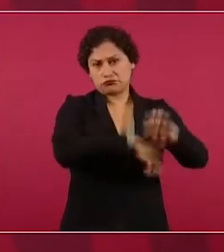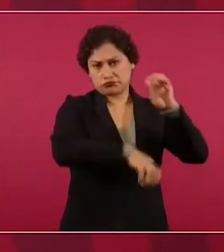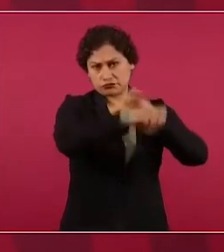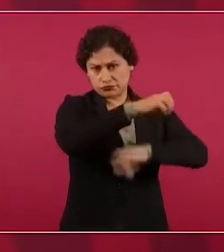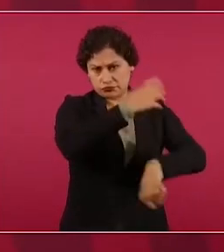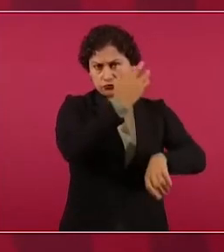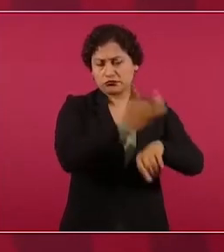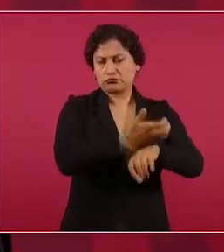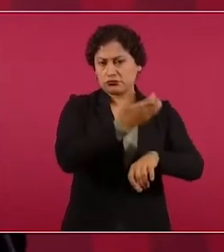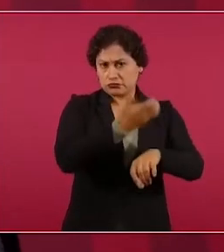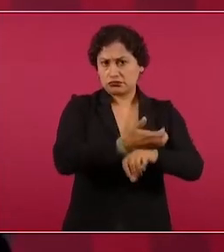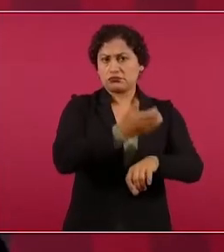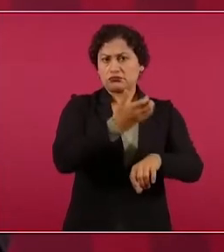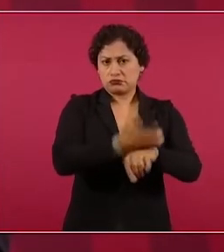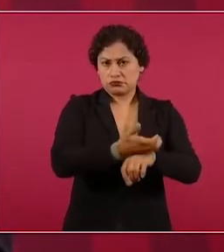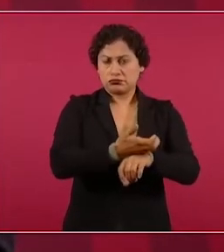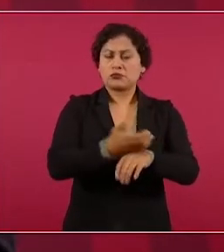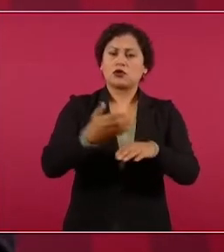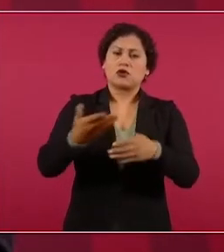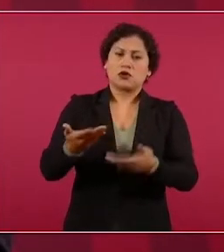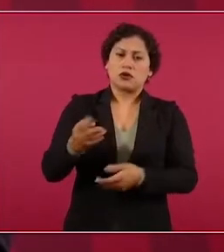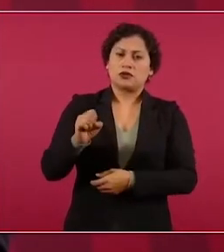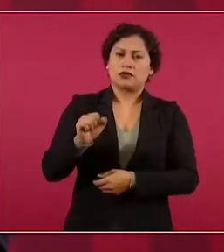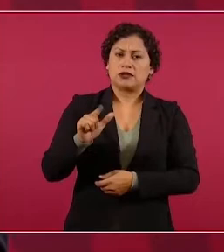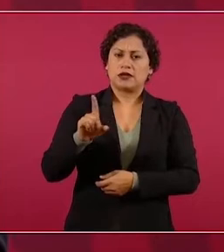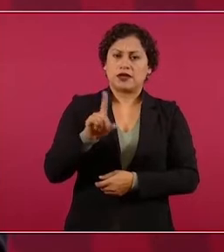Estados Unidos, Ken Salazar